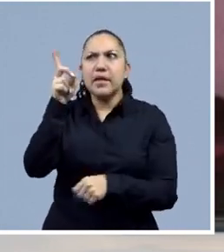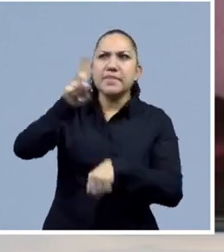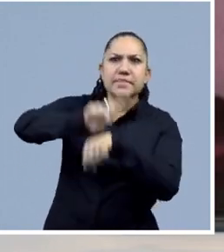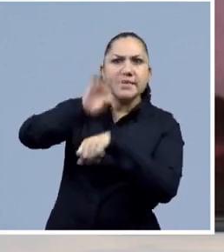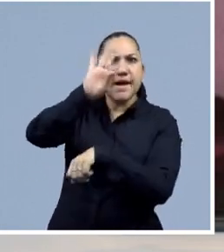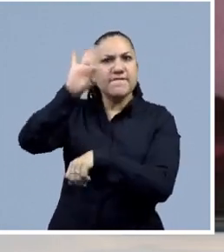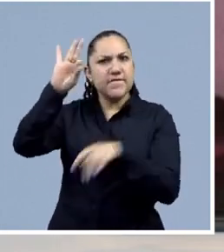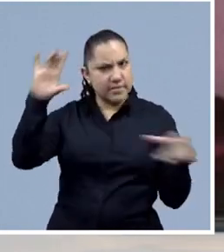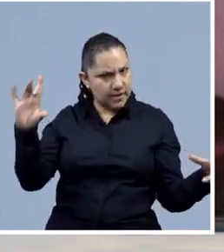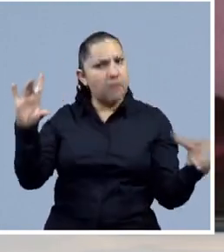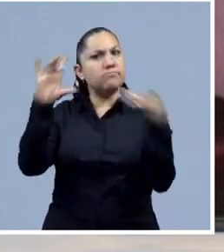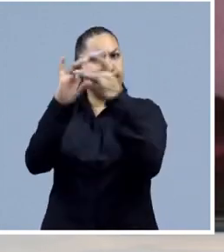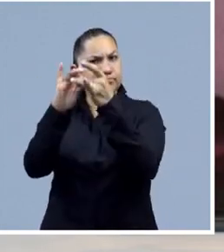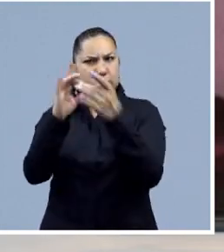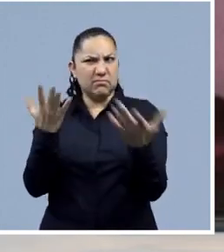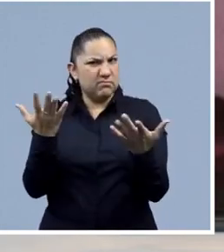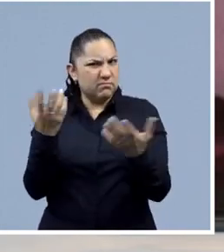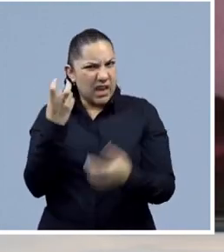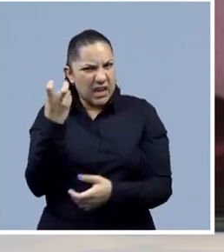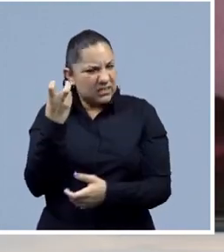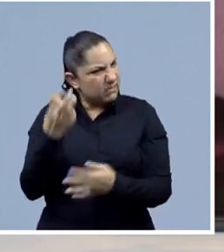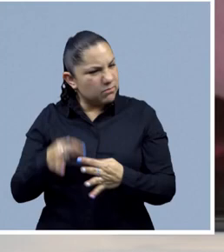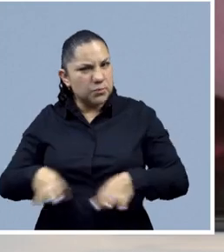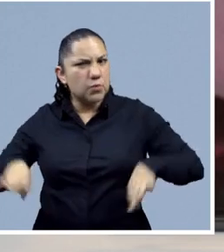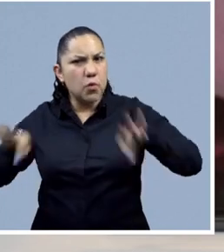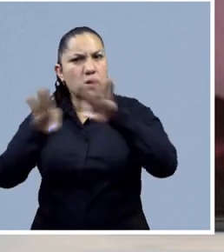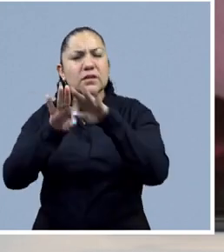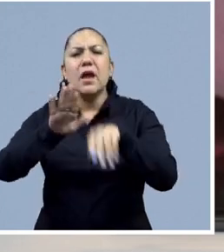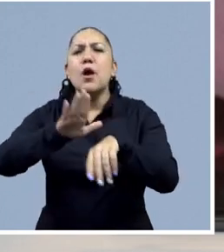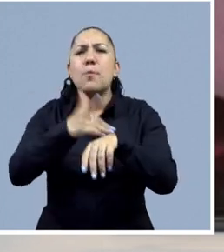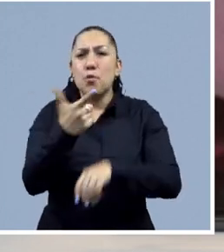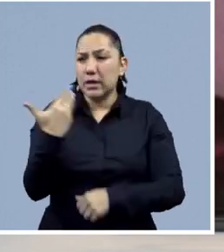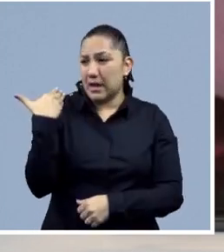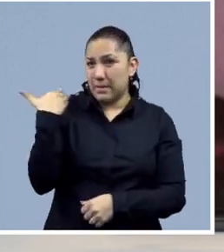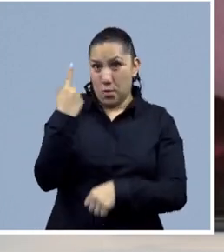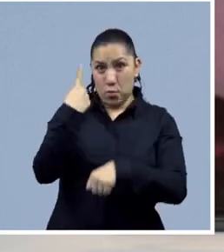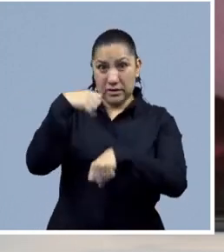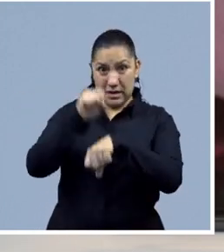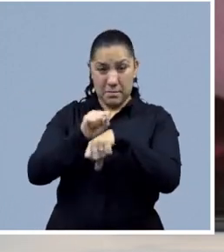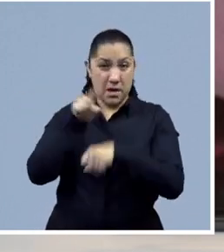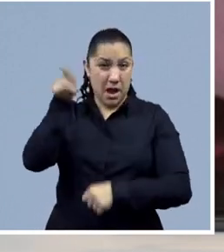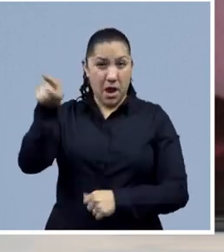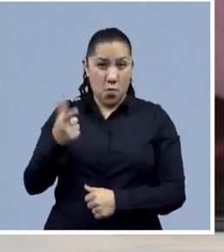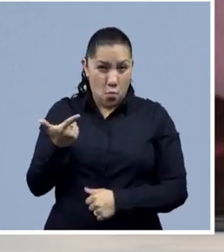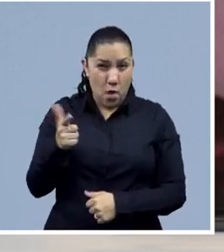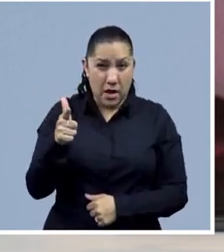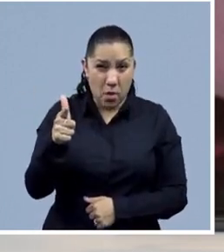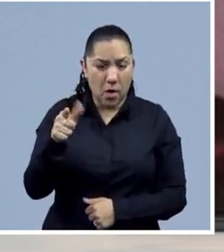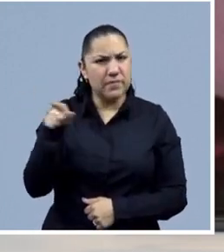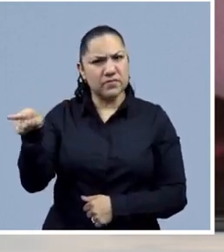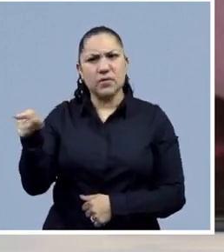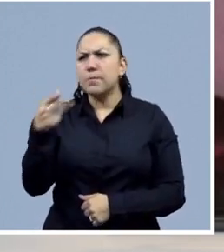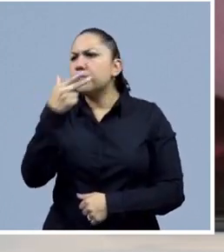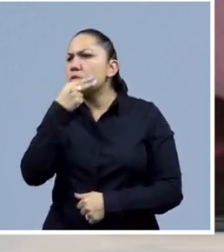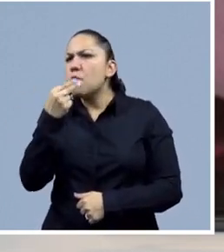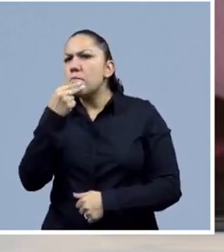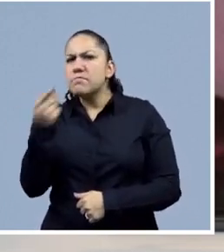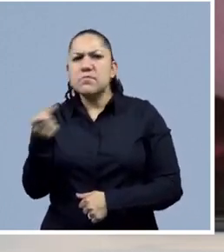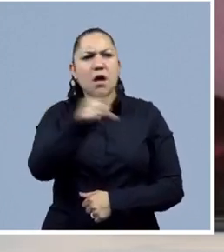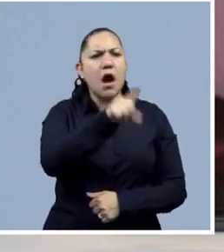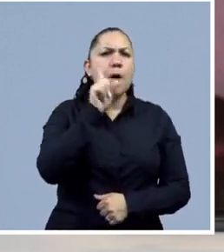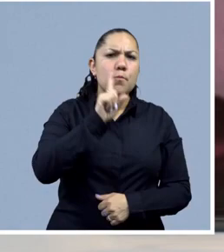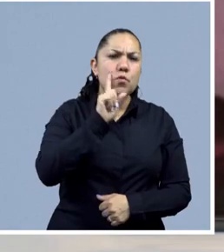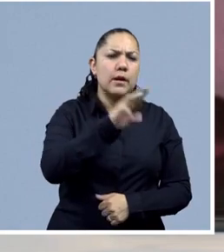de esto, Frida, porque también pues lo vamos a abordar porque la semana pasada sucedió un hecho muy triste, muy lamentable en Guanajuato con el